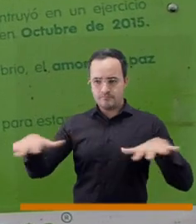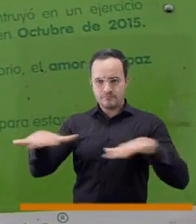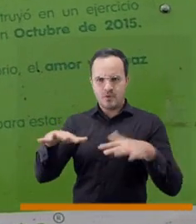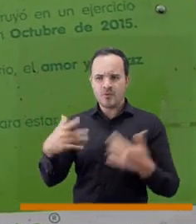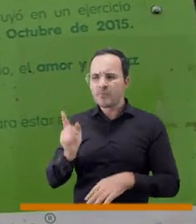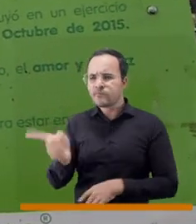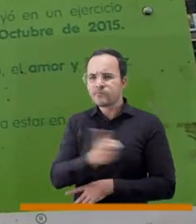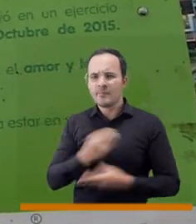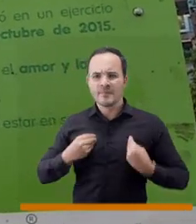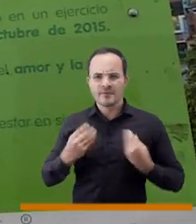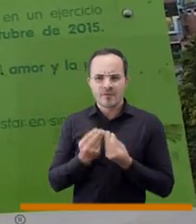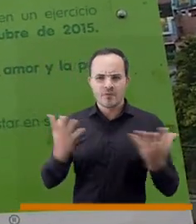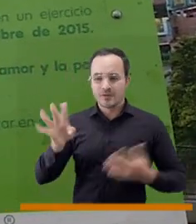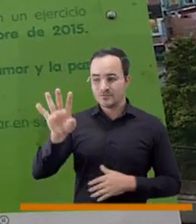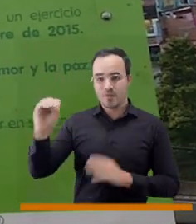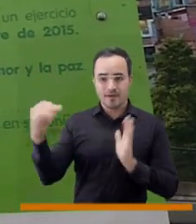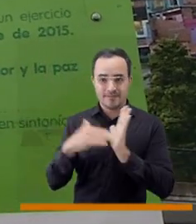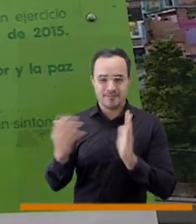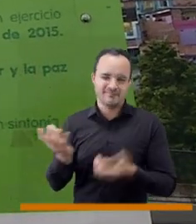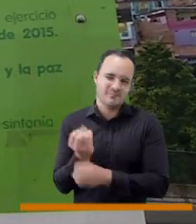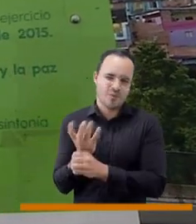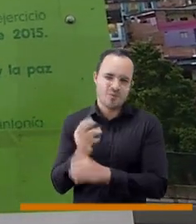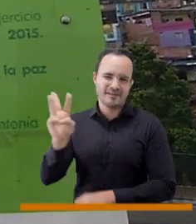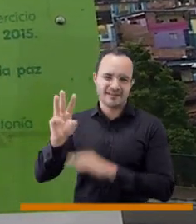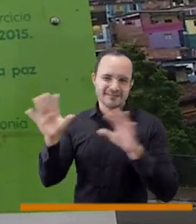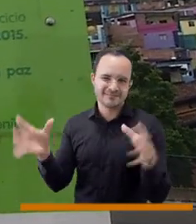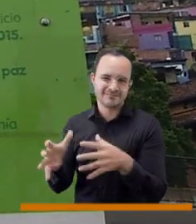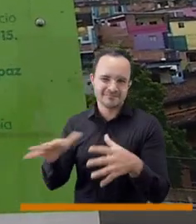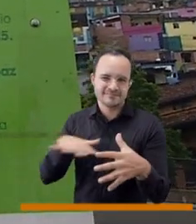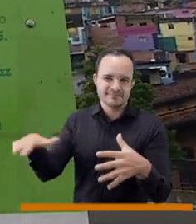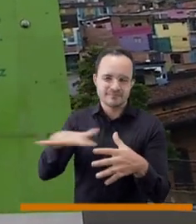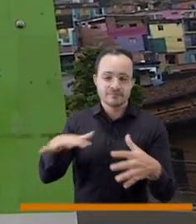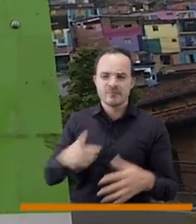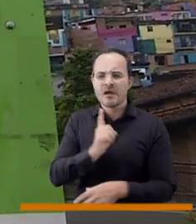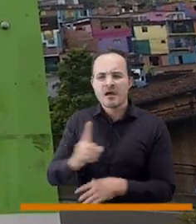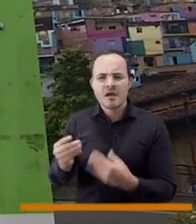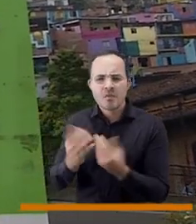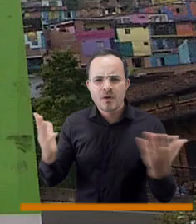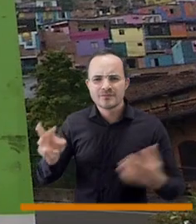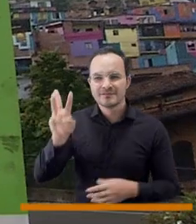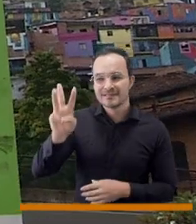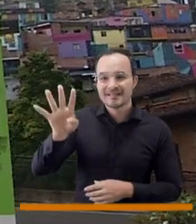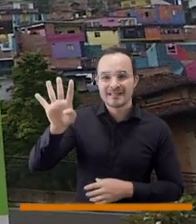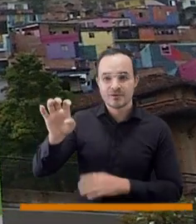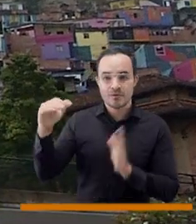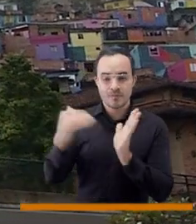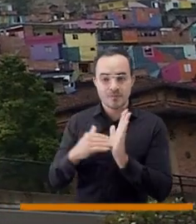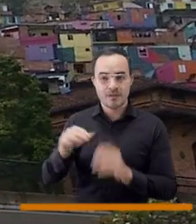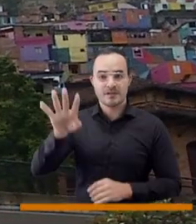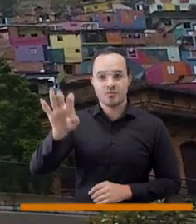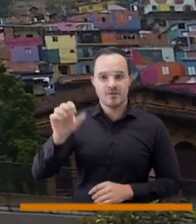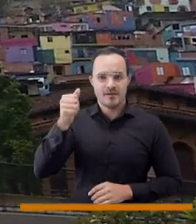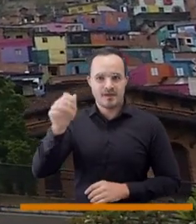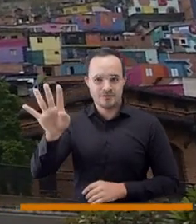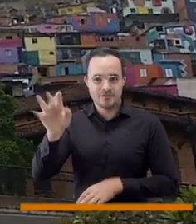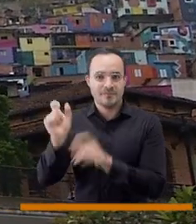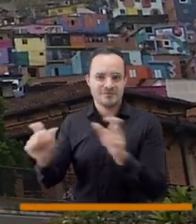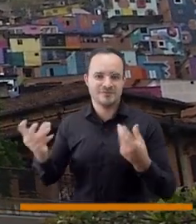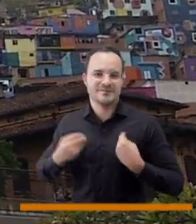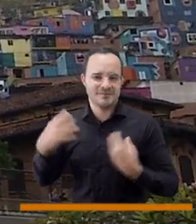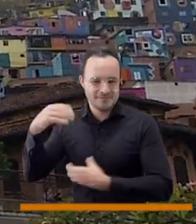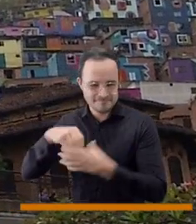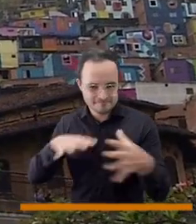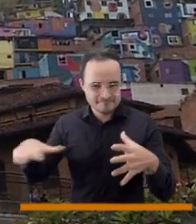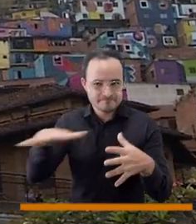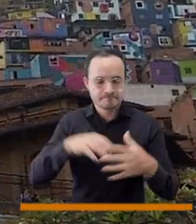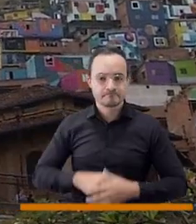.000 habitantes de la comuna 3 de Medellín, para ser exactos, 39.914. Pues